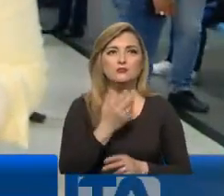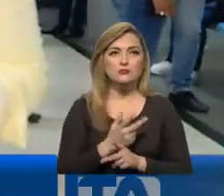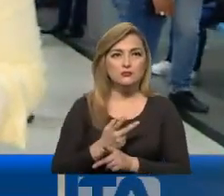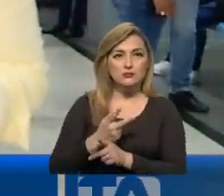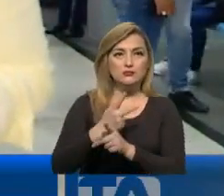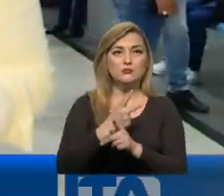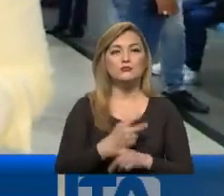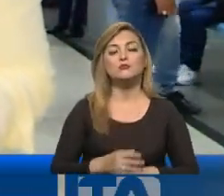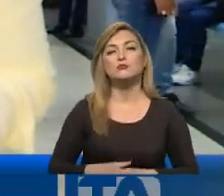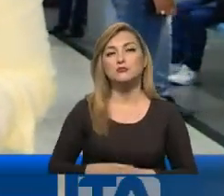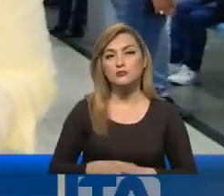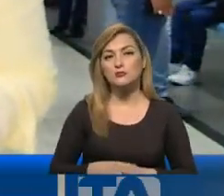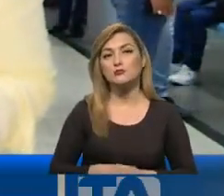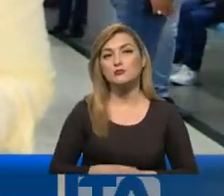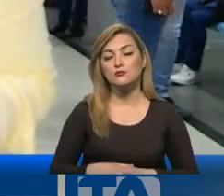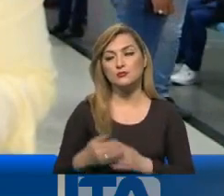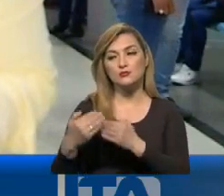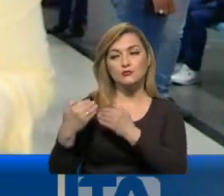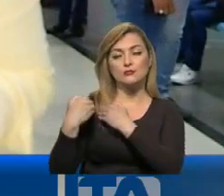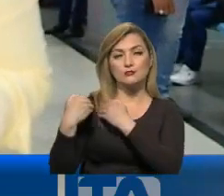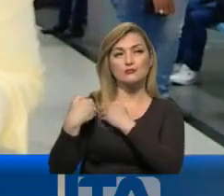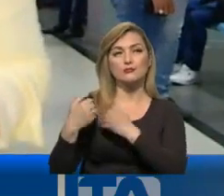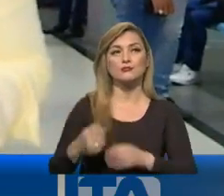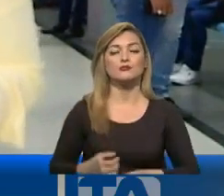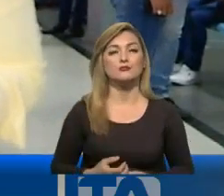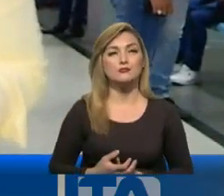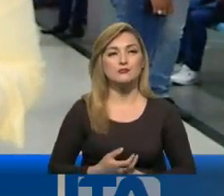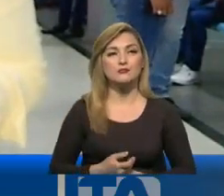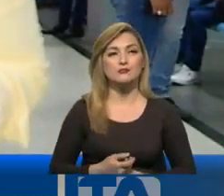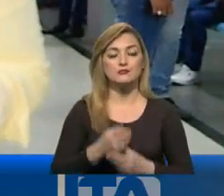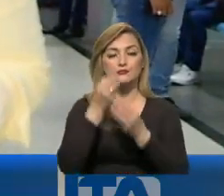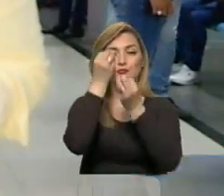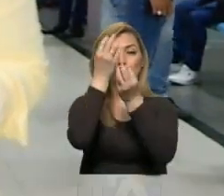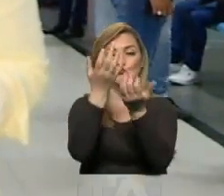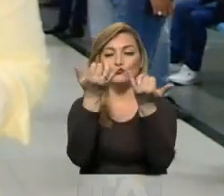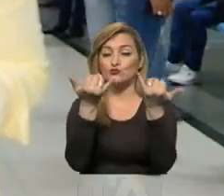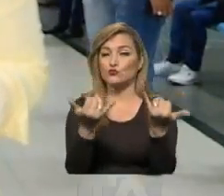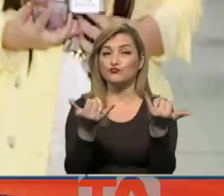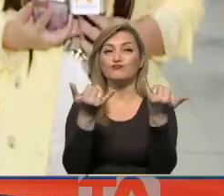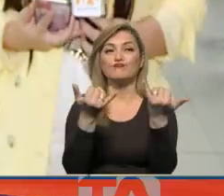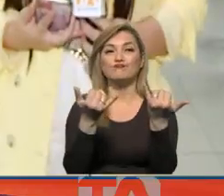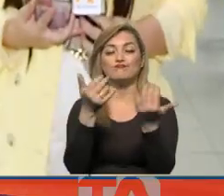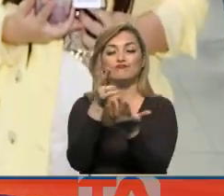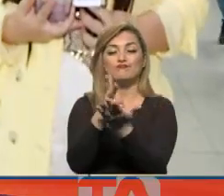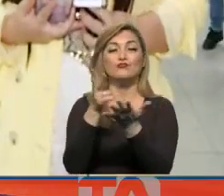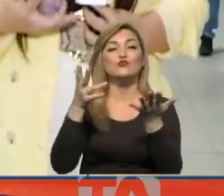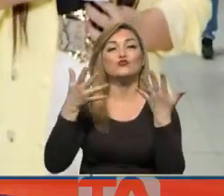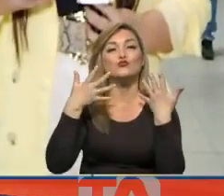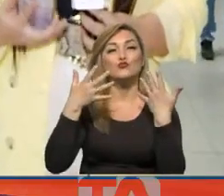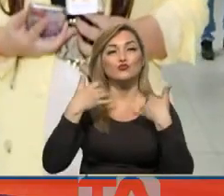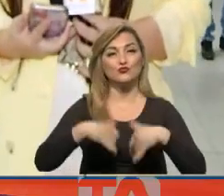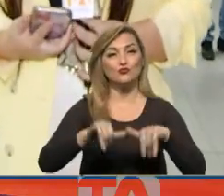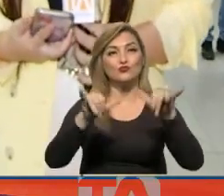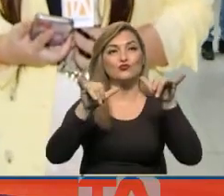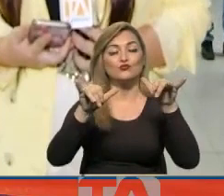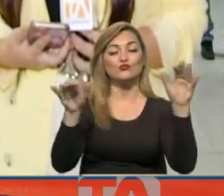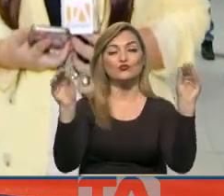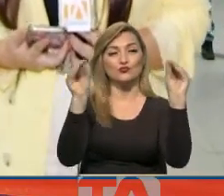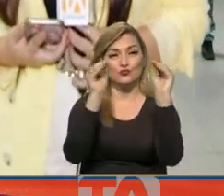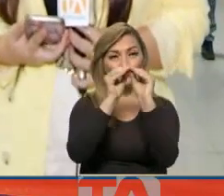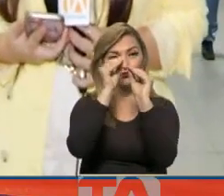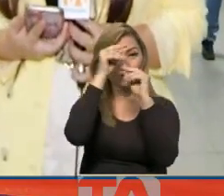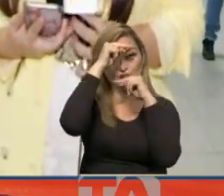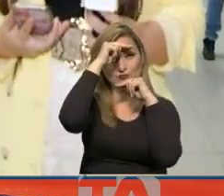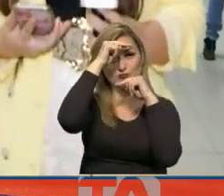mucho cuidado y sobre todo con mucha responsabilidad. Es lo que les puedo informar desde acá, la terminal terrestre de Guayaquil, la delante de ustedes, compañeros en los